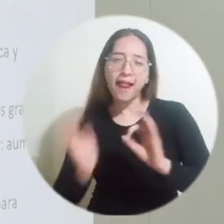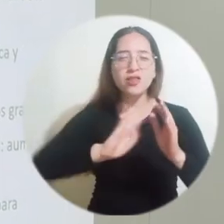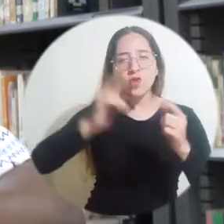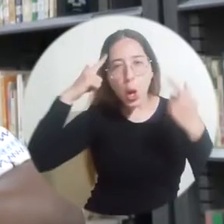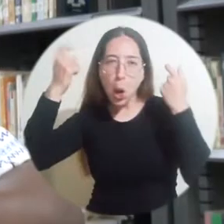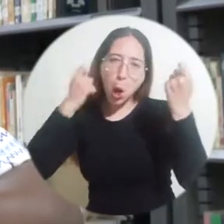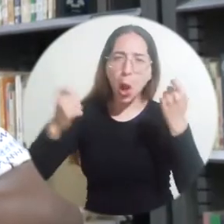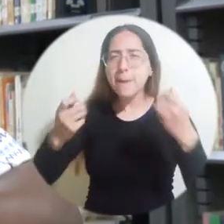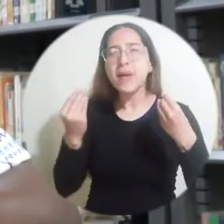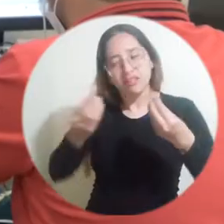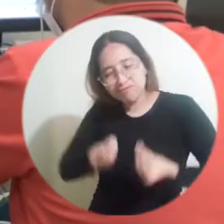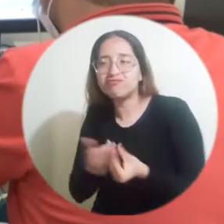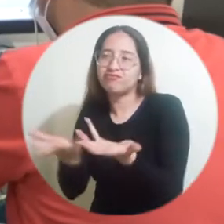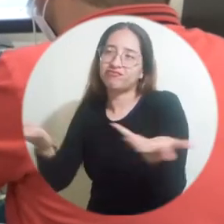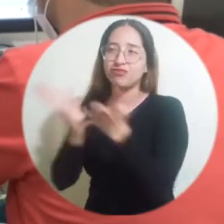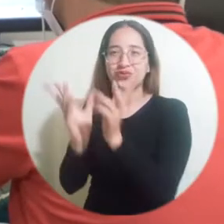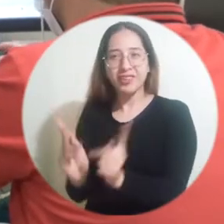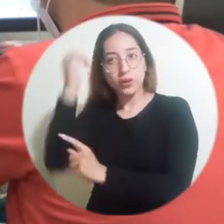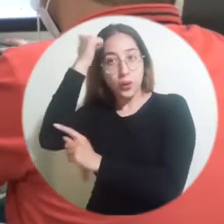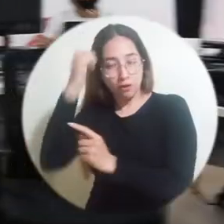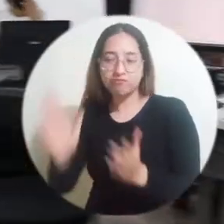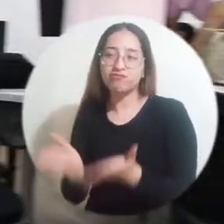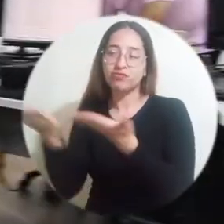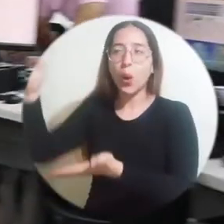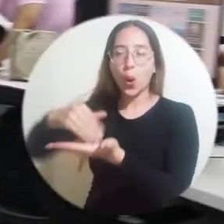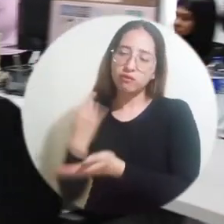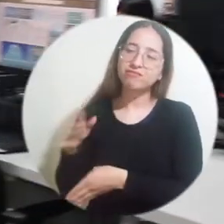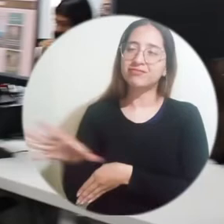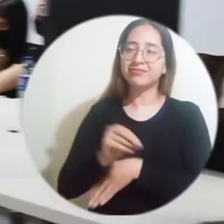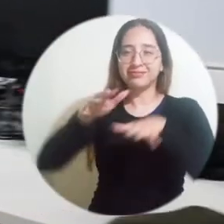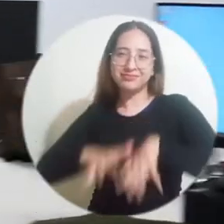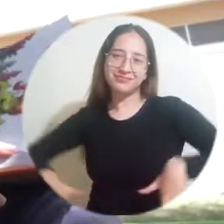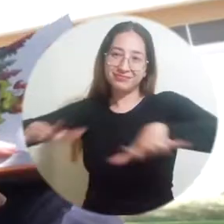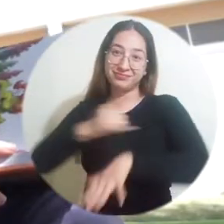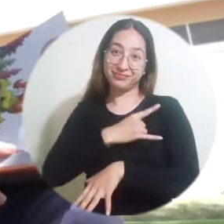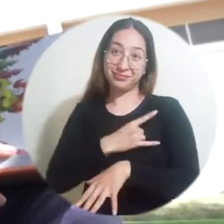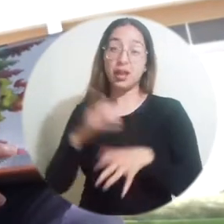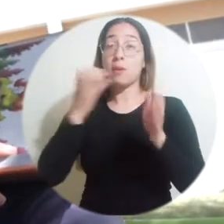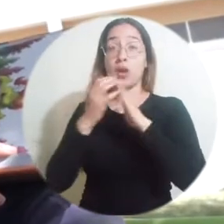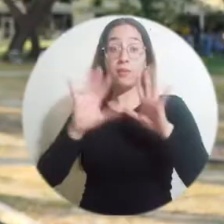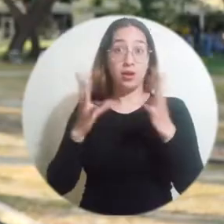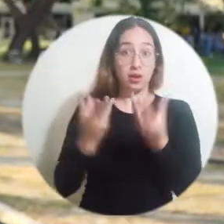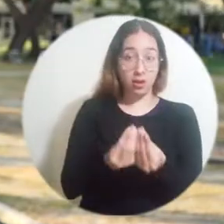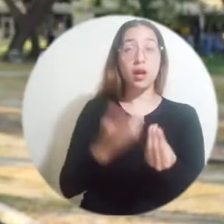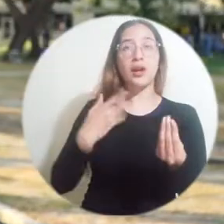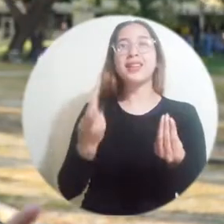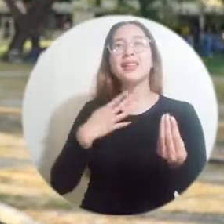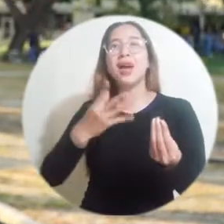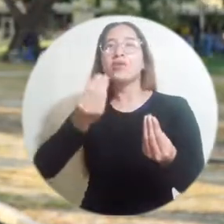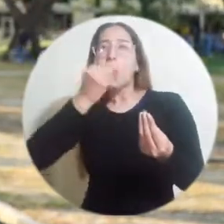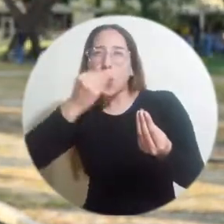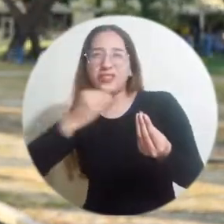todas las herramientas que les permitan desarrollar actividades en diversas áreas durante el regreso total al campo. Todo el equipo de